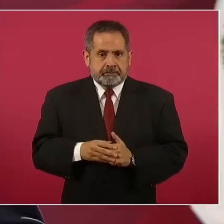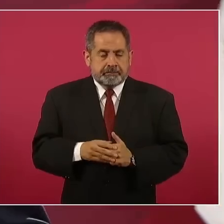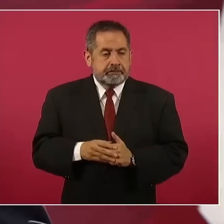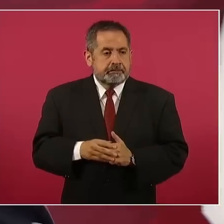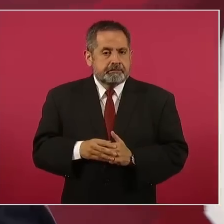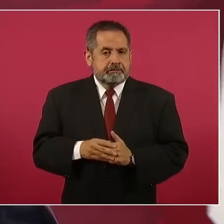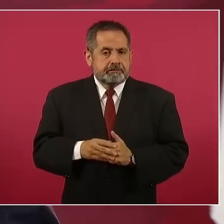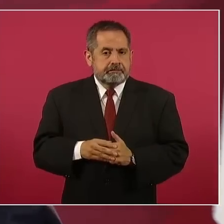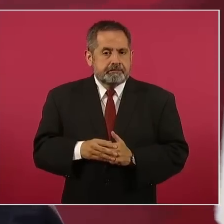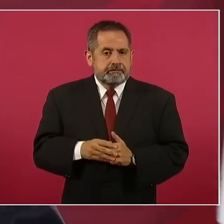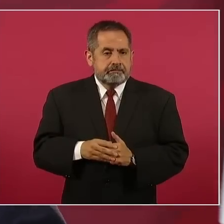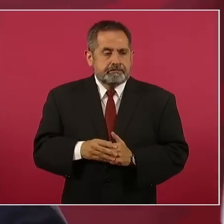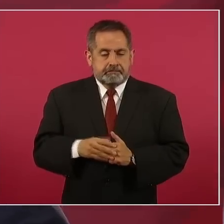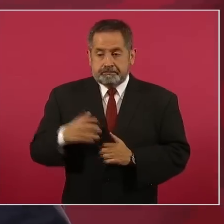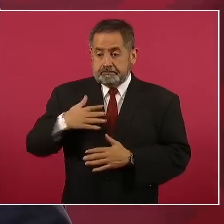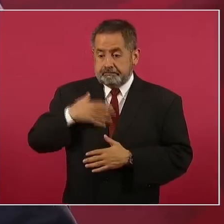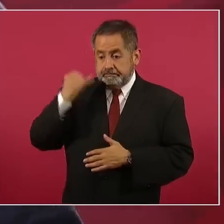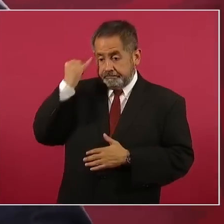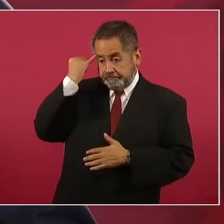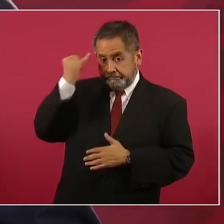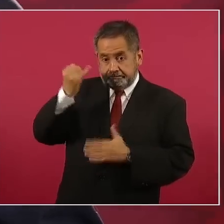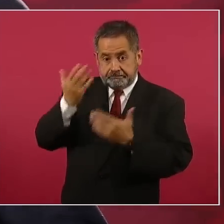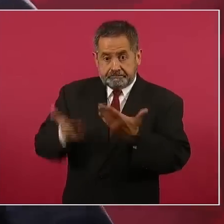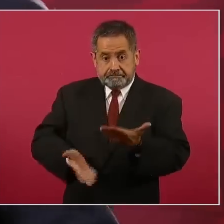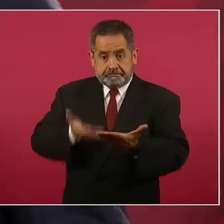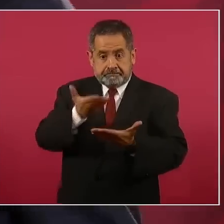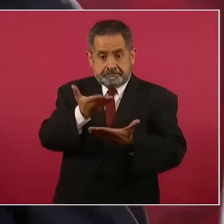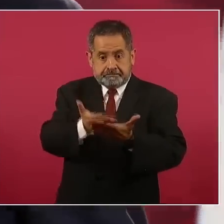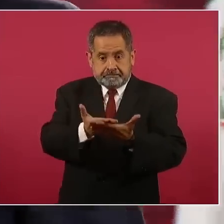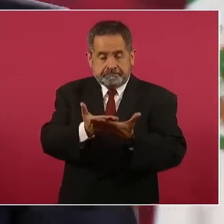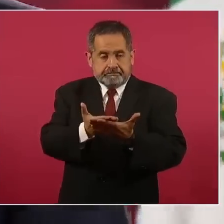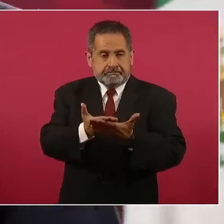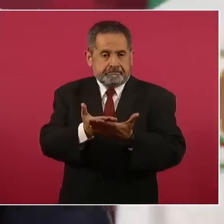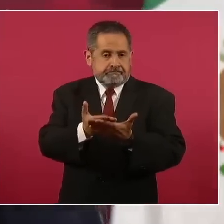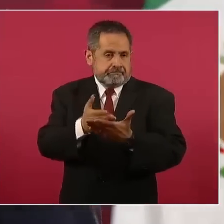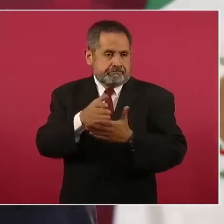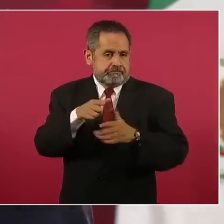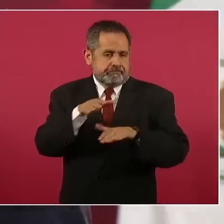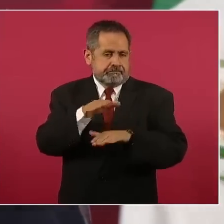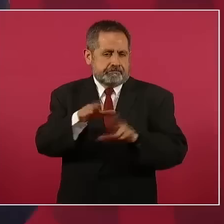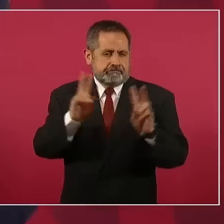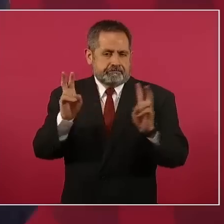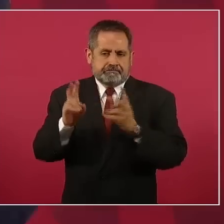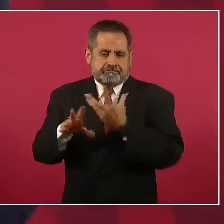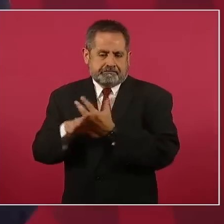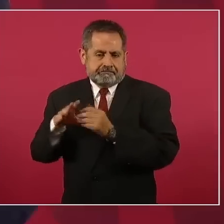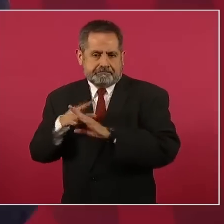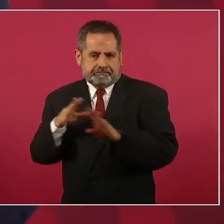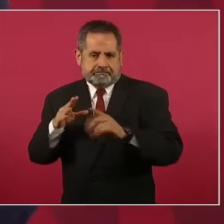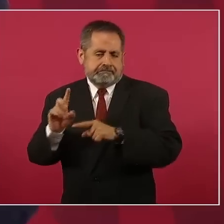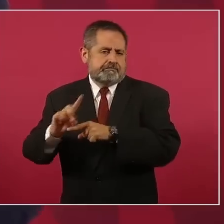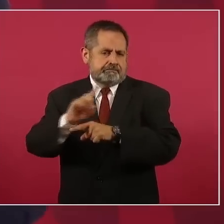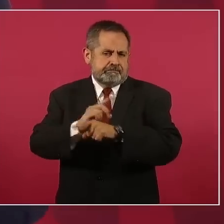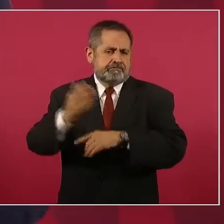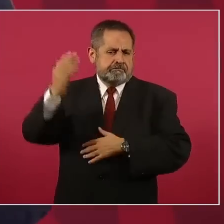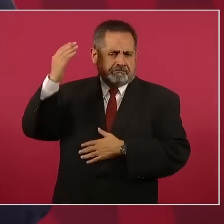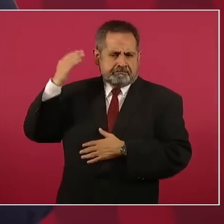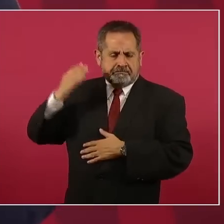que nosotros hemos sostenido desde hace tiempo